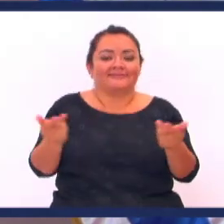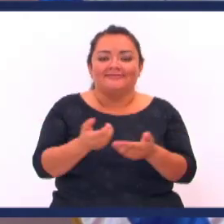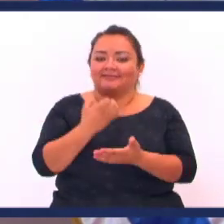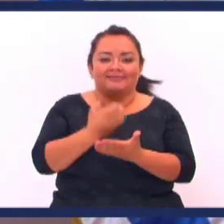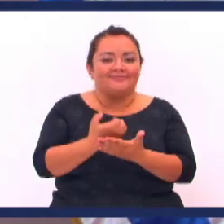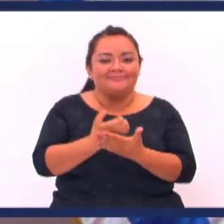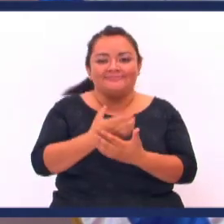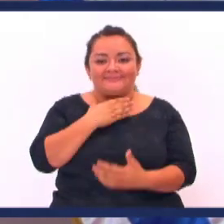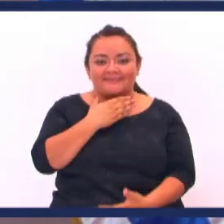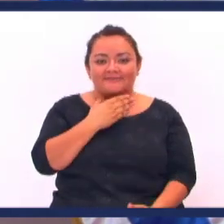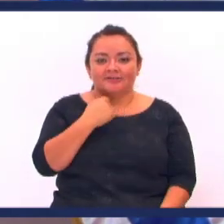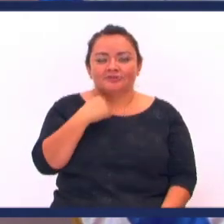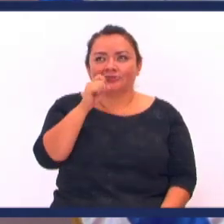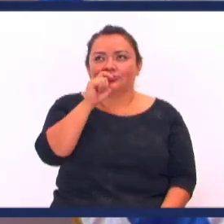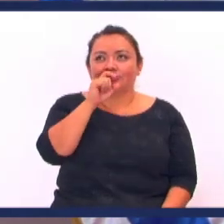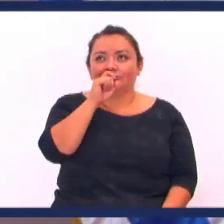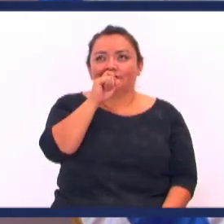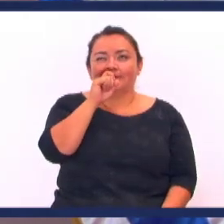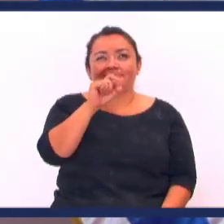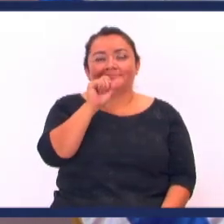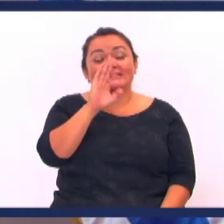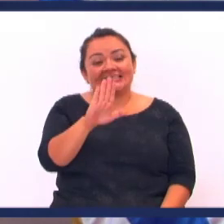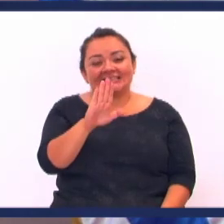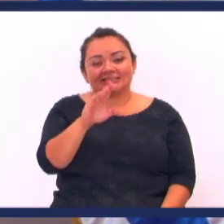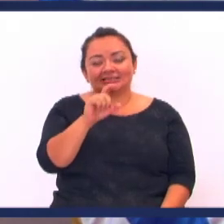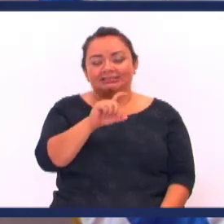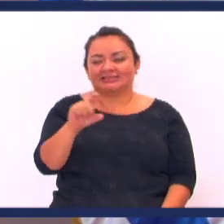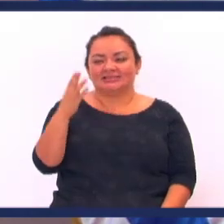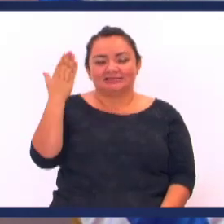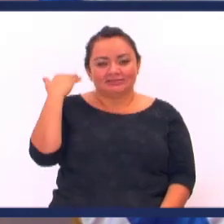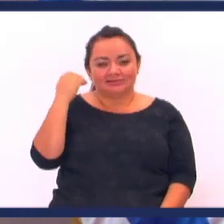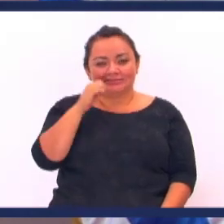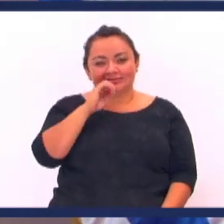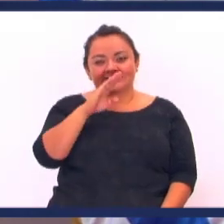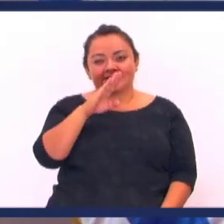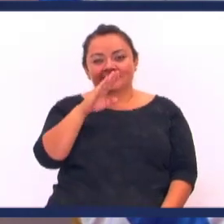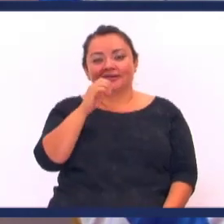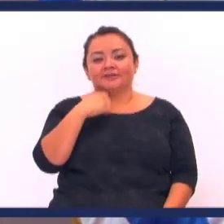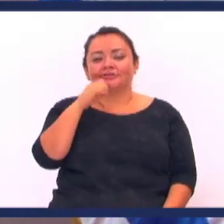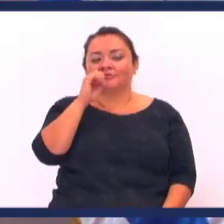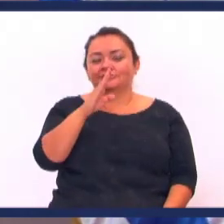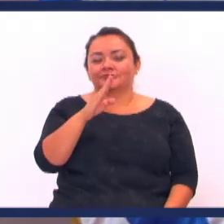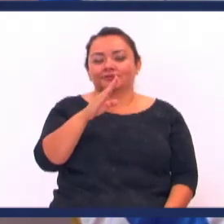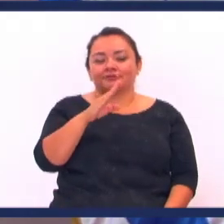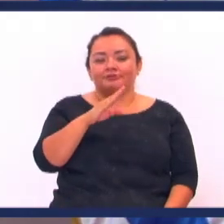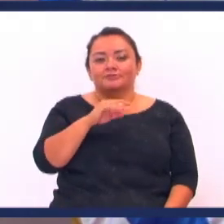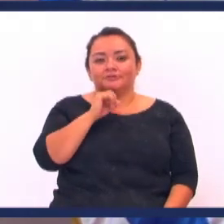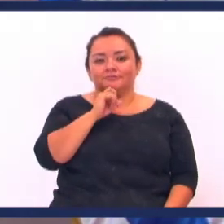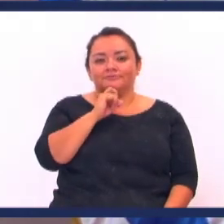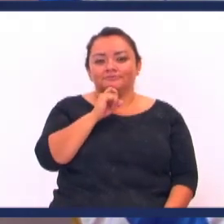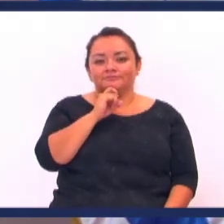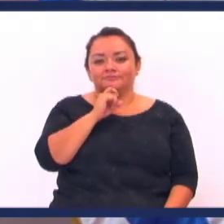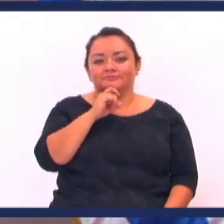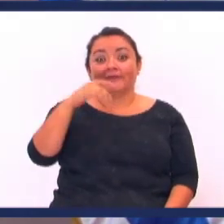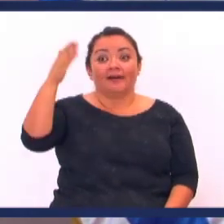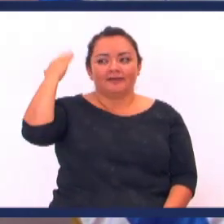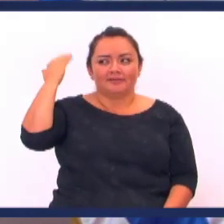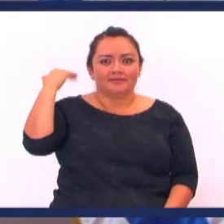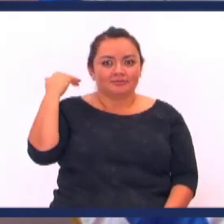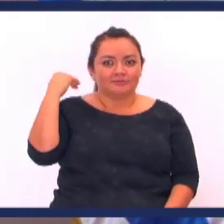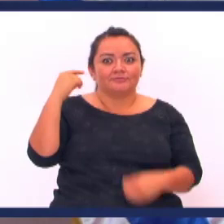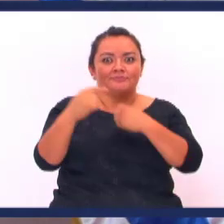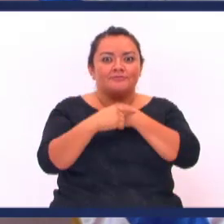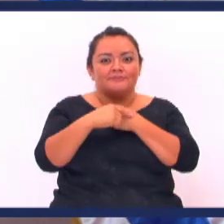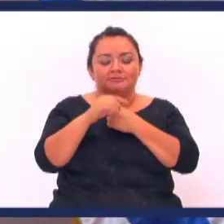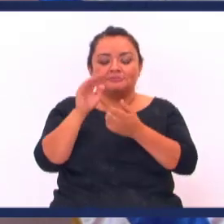Literalmente Nada Yo lo dije Hace unas semanas Aquí en la iglesia Antes de toda esta pandemia Pero debo decirlo Con honestidad En aquellas